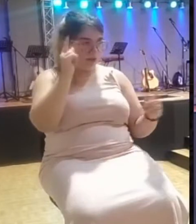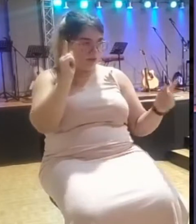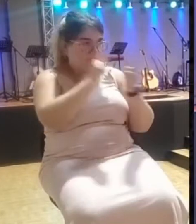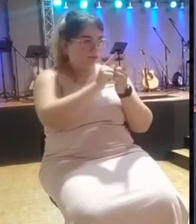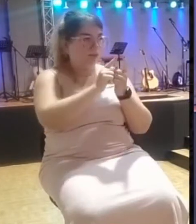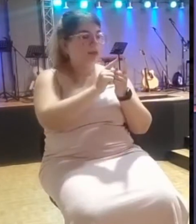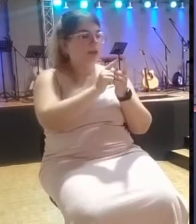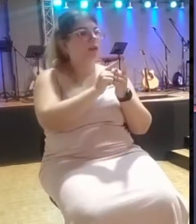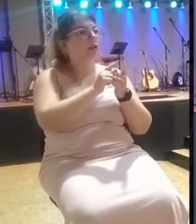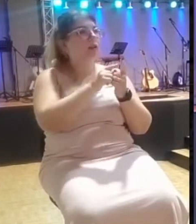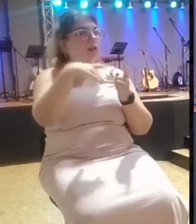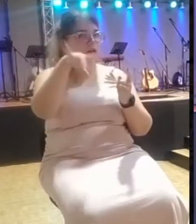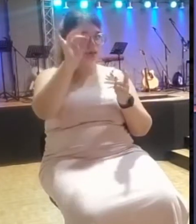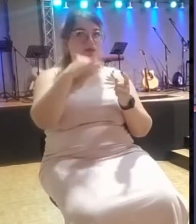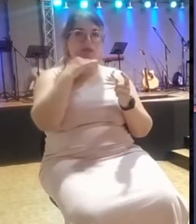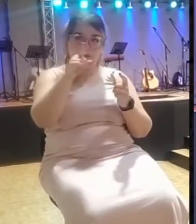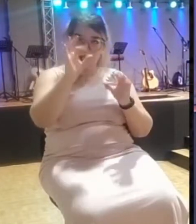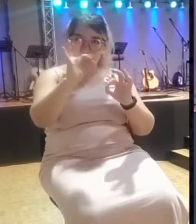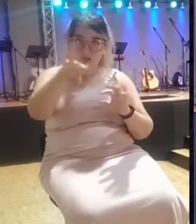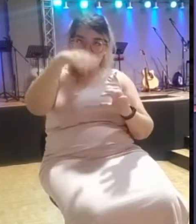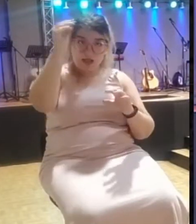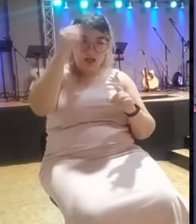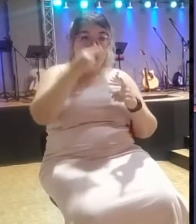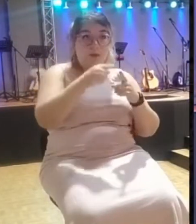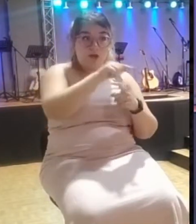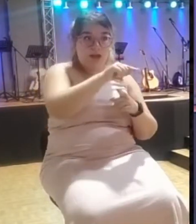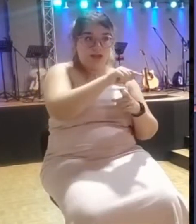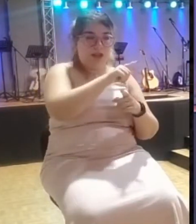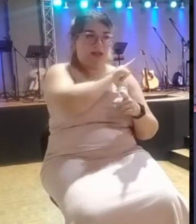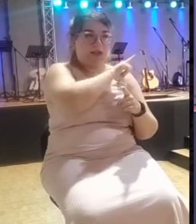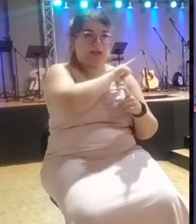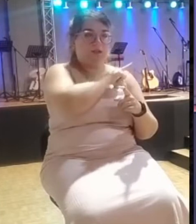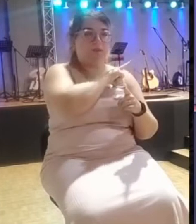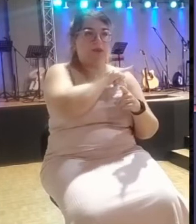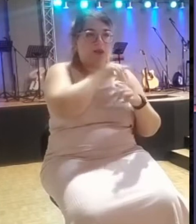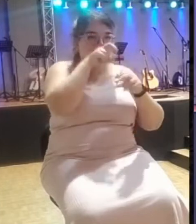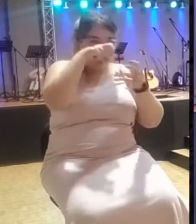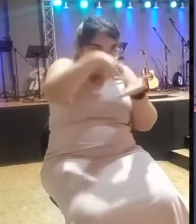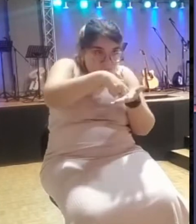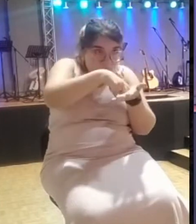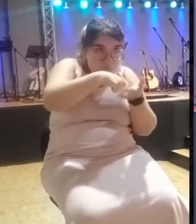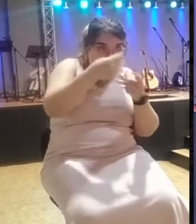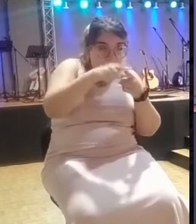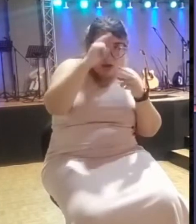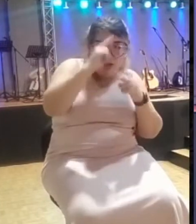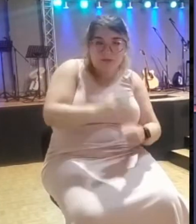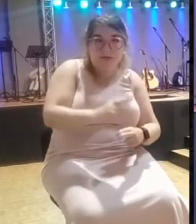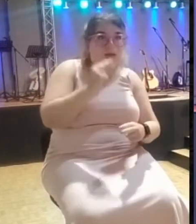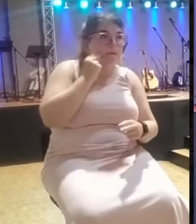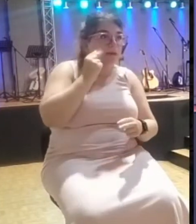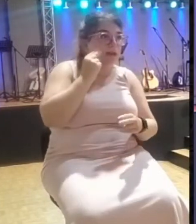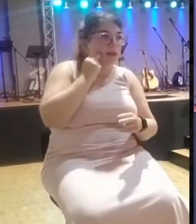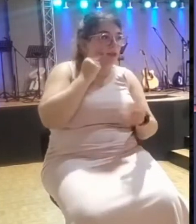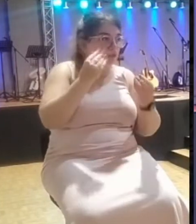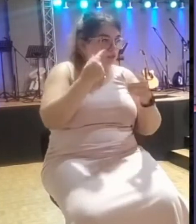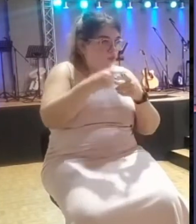reconoce que es Elías. Se inclina por el miedo que lo tenía, hermano. Era tremendo el miedo que lo tenía, porque